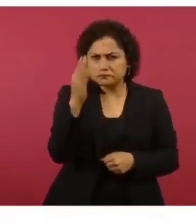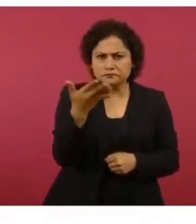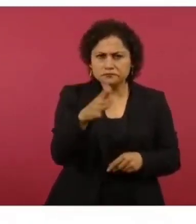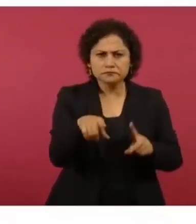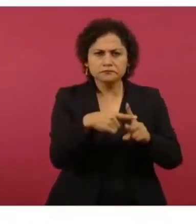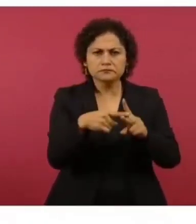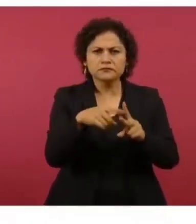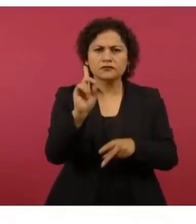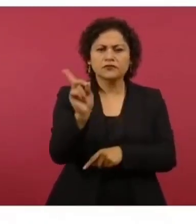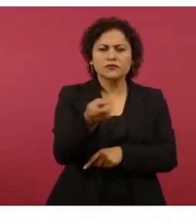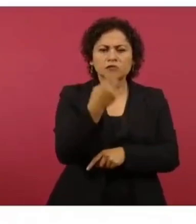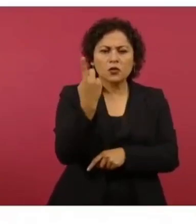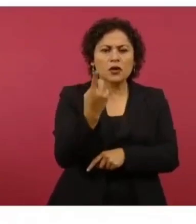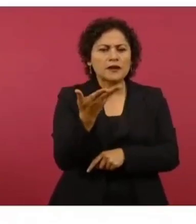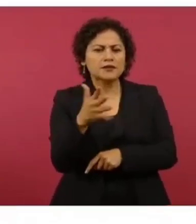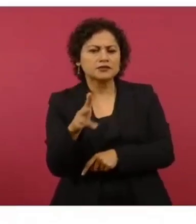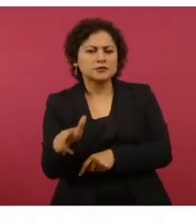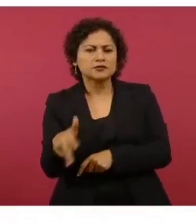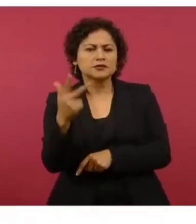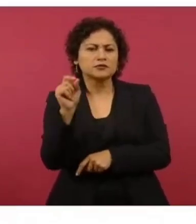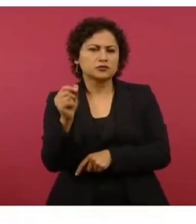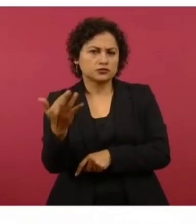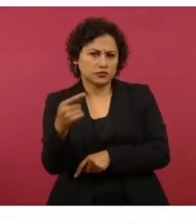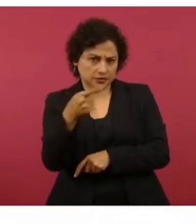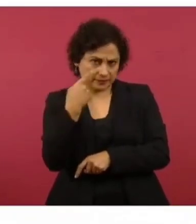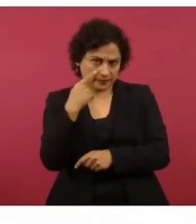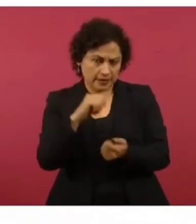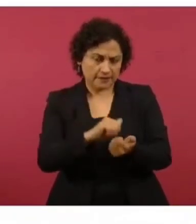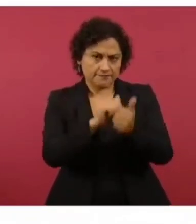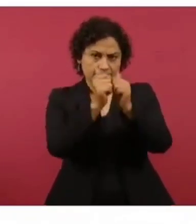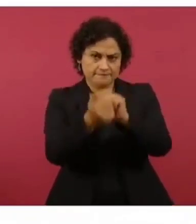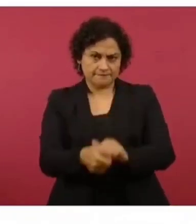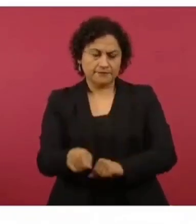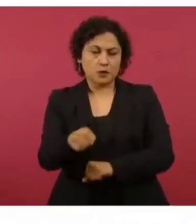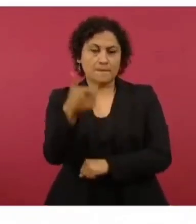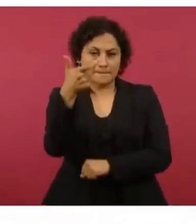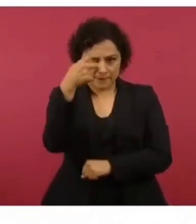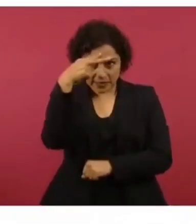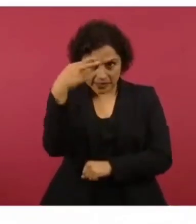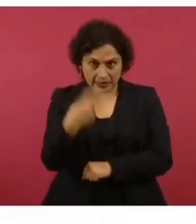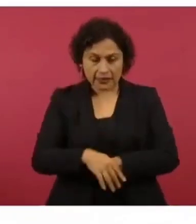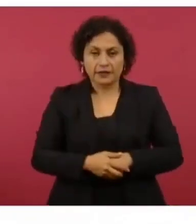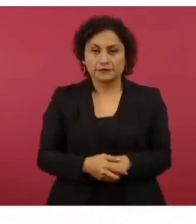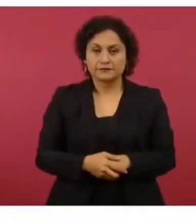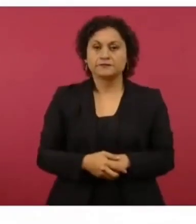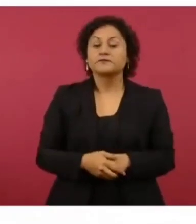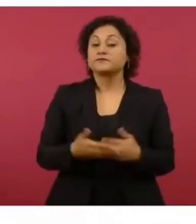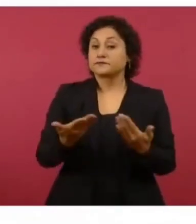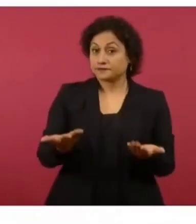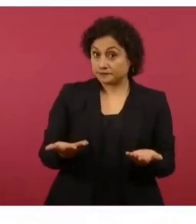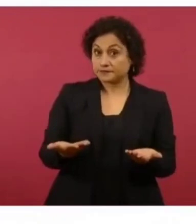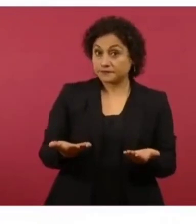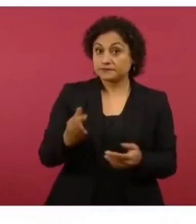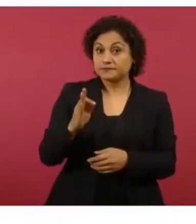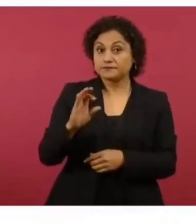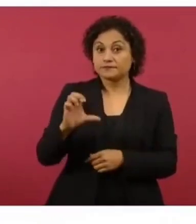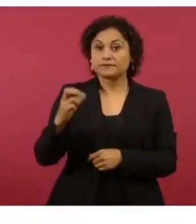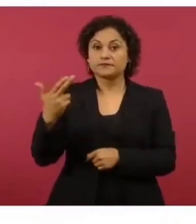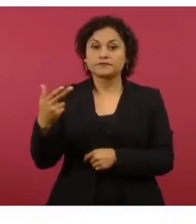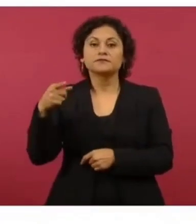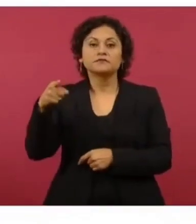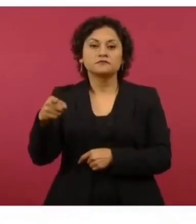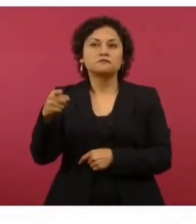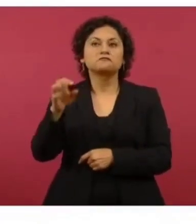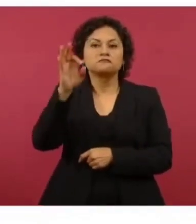.50, aquí tienen la conversión a pesos. Afortunadamente Felipe Calderón encontró un descuento, lo cual lo posicionaba en 114 millones,